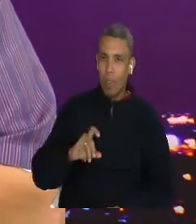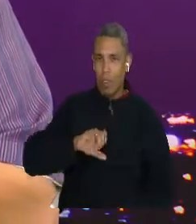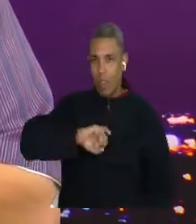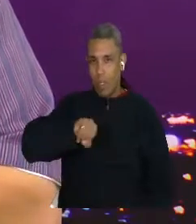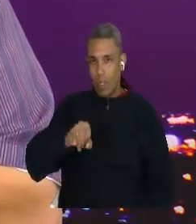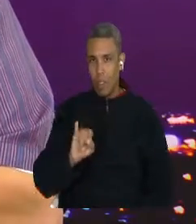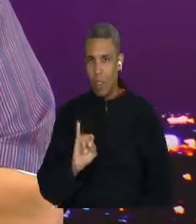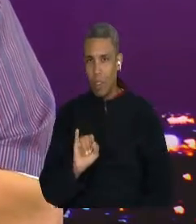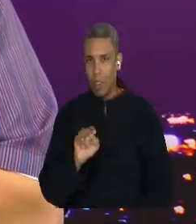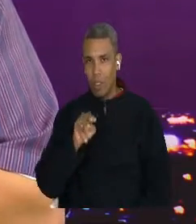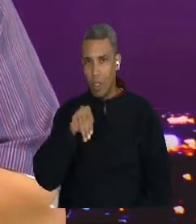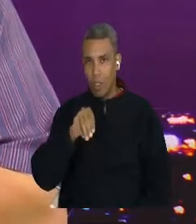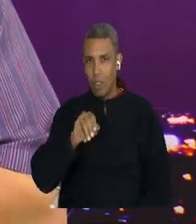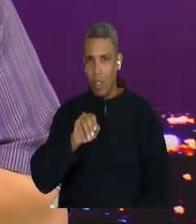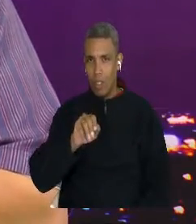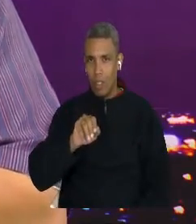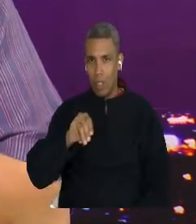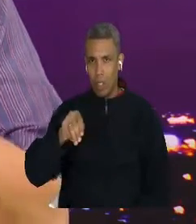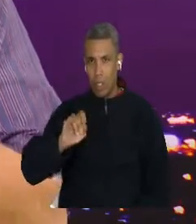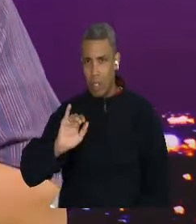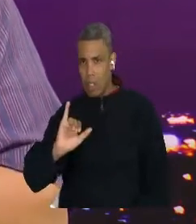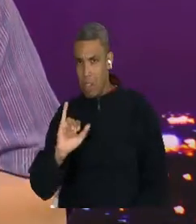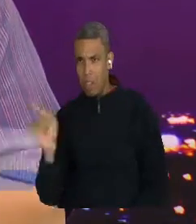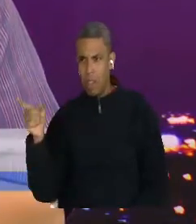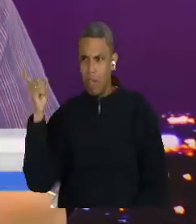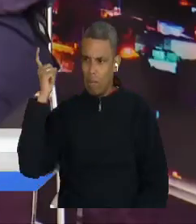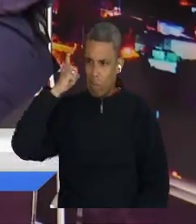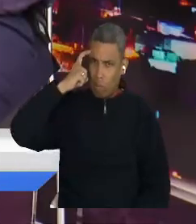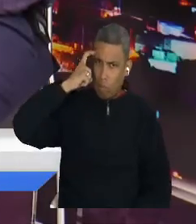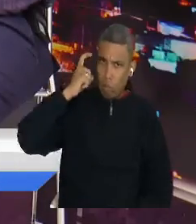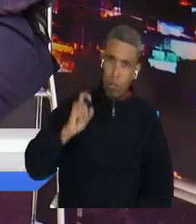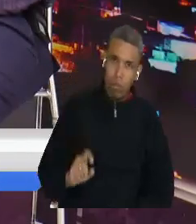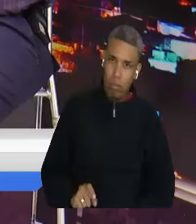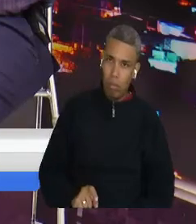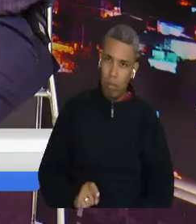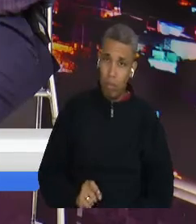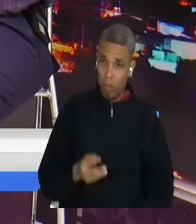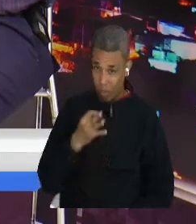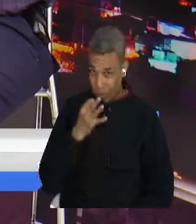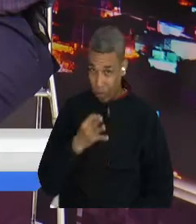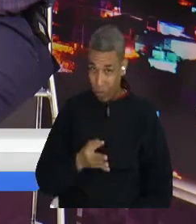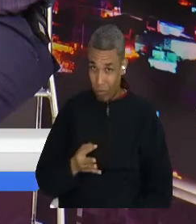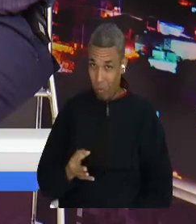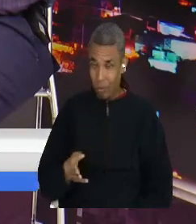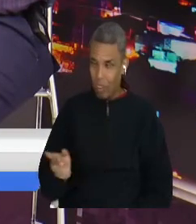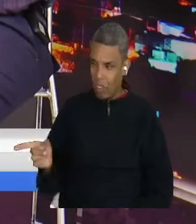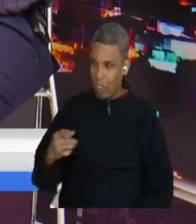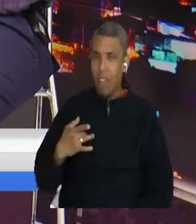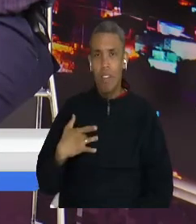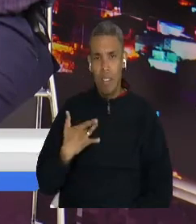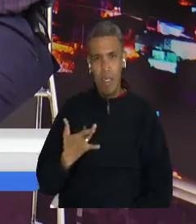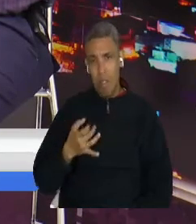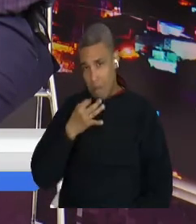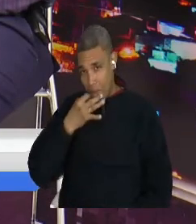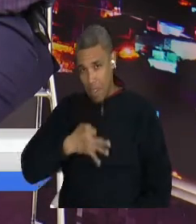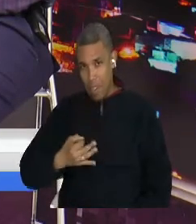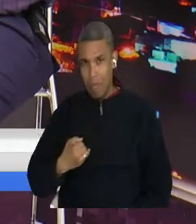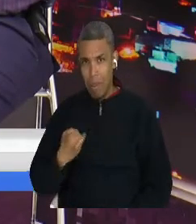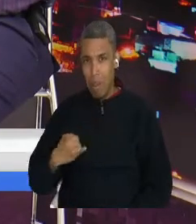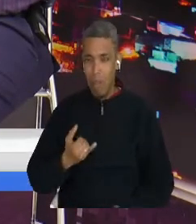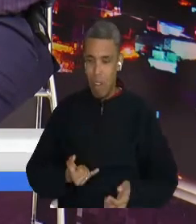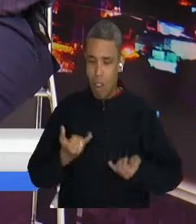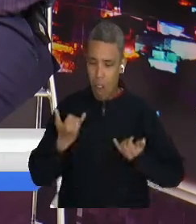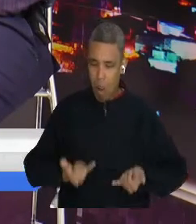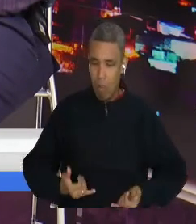inteligencia y su conocimiento de estos temas que abordamos. Es esta generación, o las nuevas generaciones que inician con estos